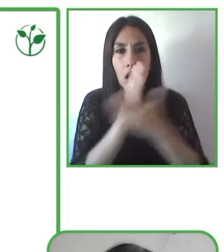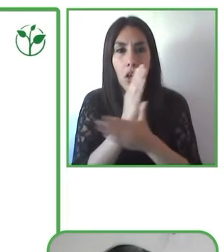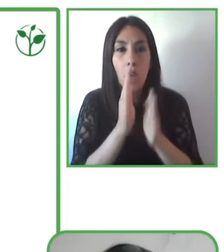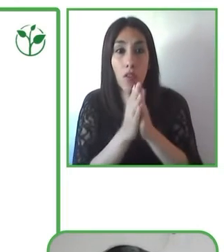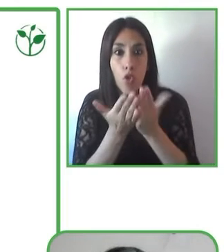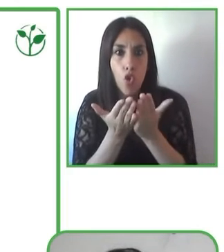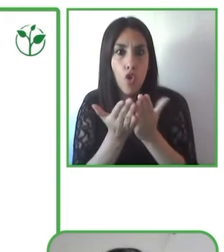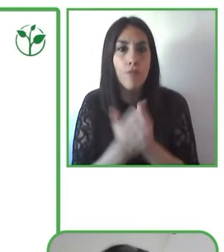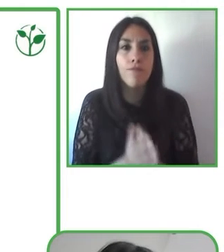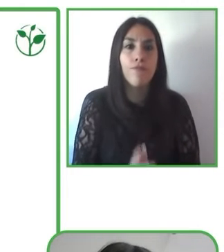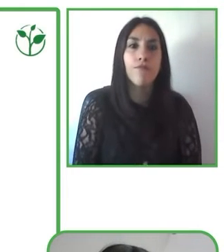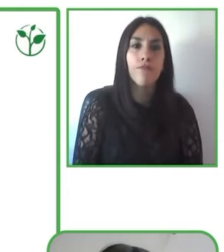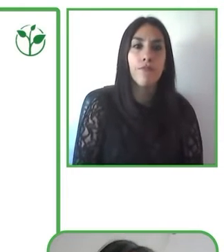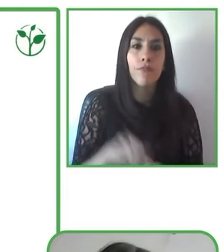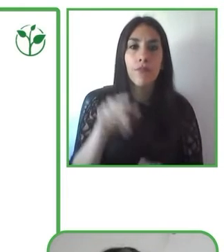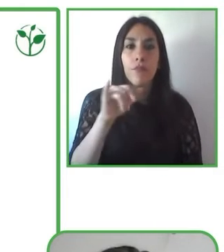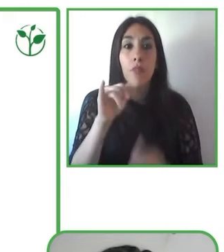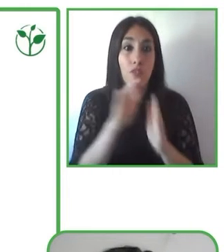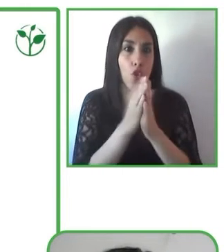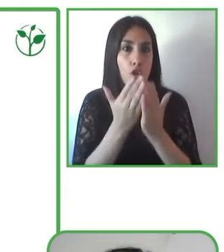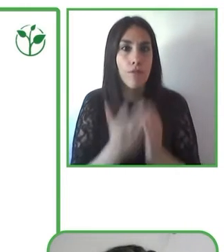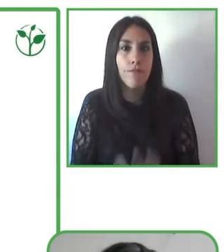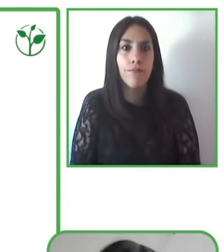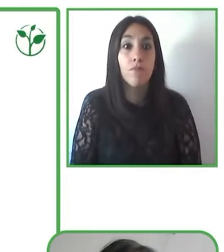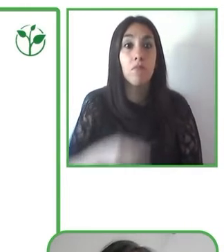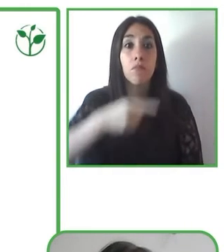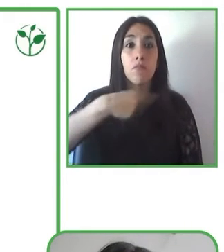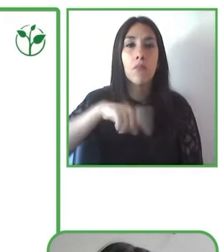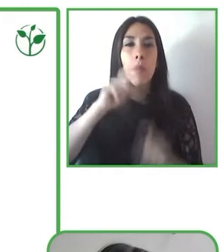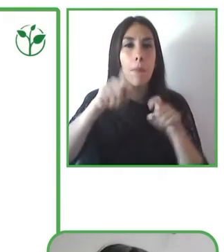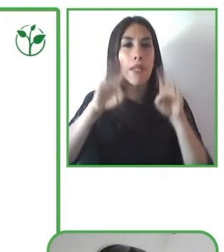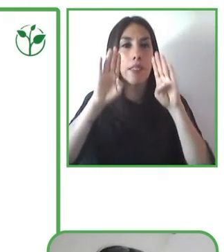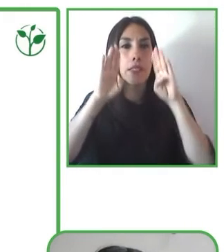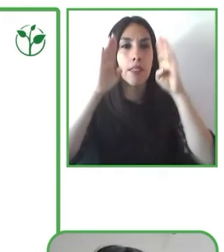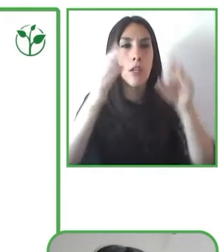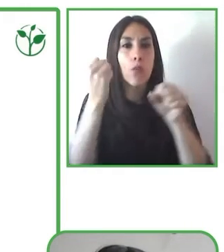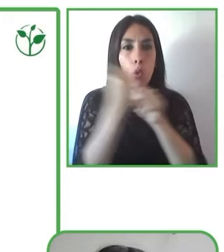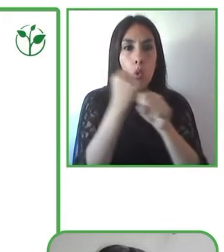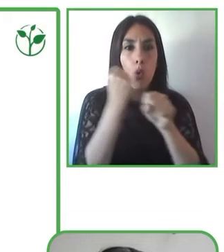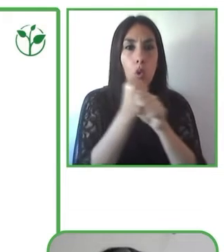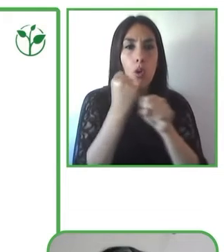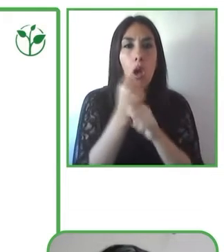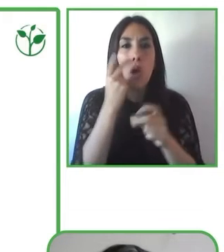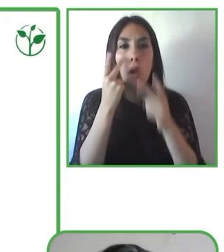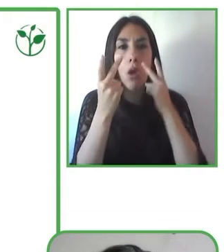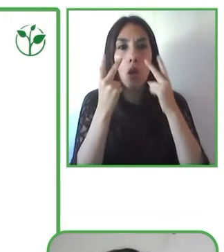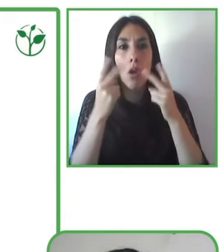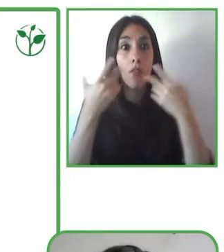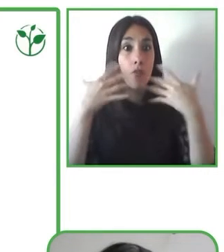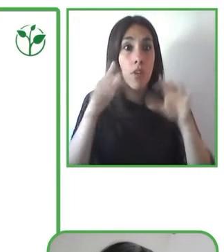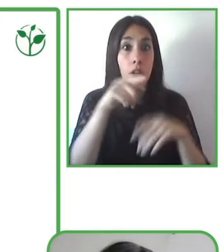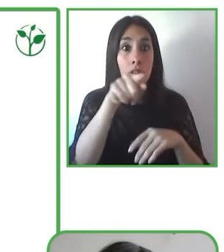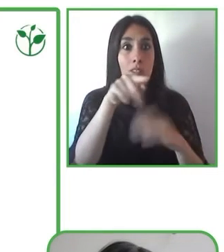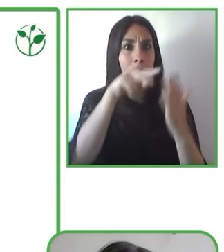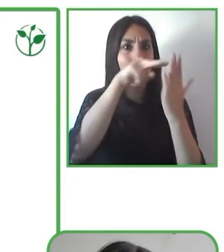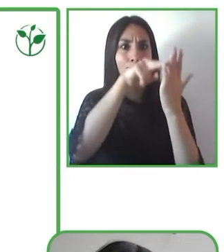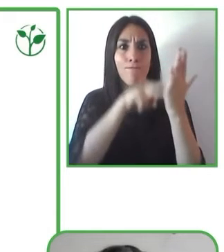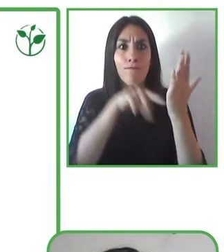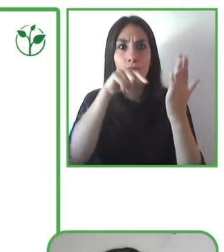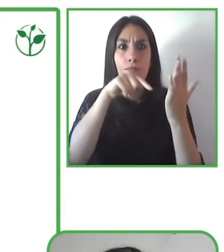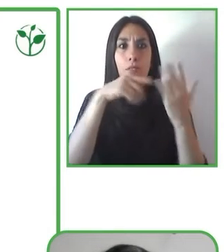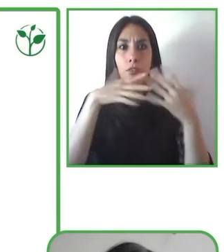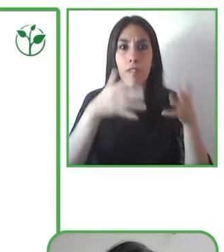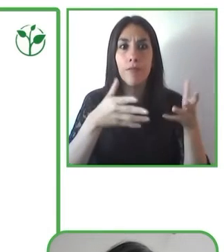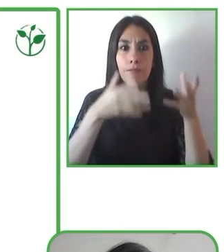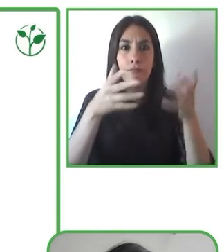es que estamos viendo nacer lectores, porque el trabajo de formar un lector es siempre una